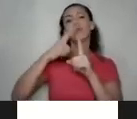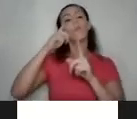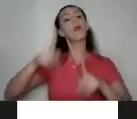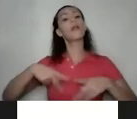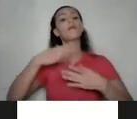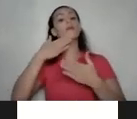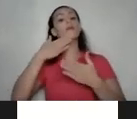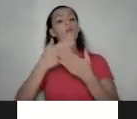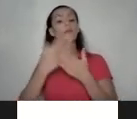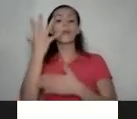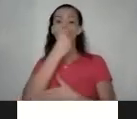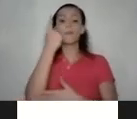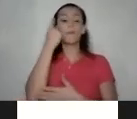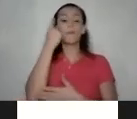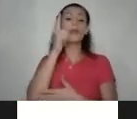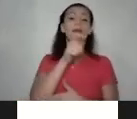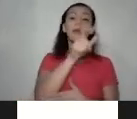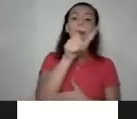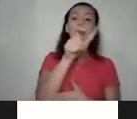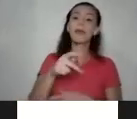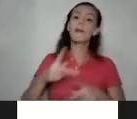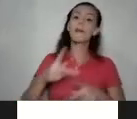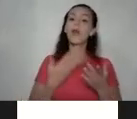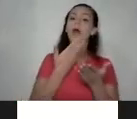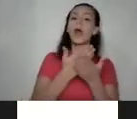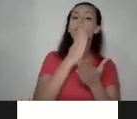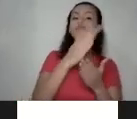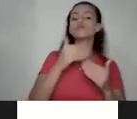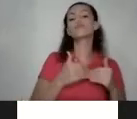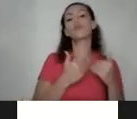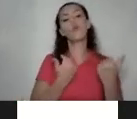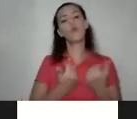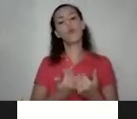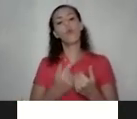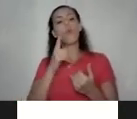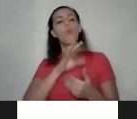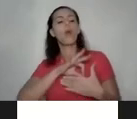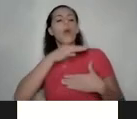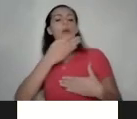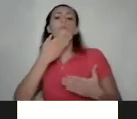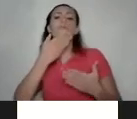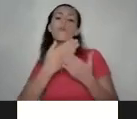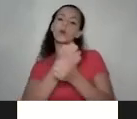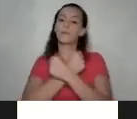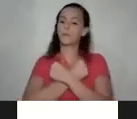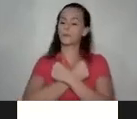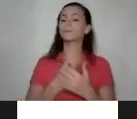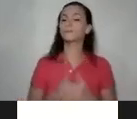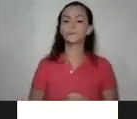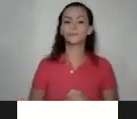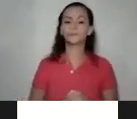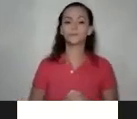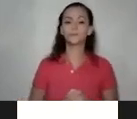bella para quienes se disponen a vivirla portando en su corazón un espíritu de bondad y amor nuestro